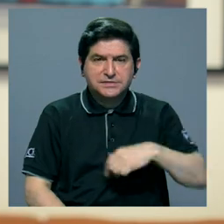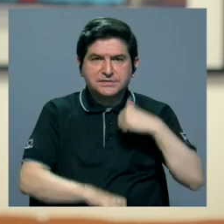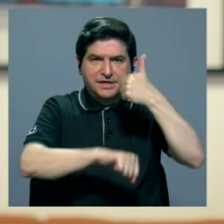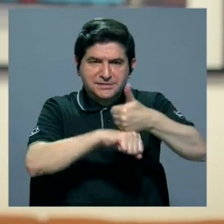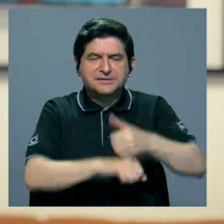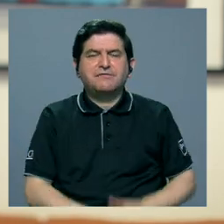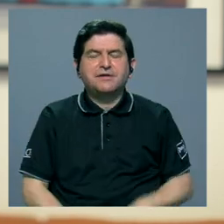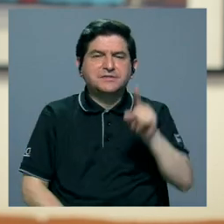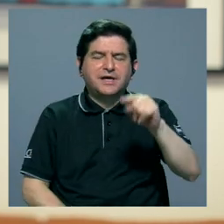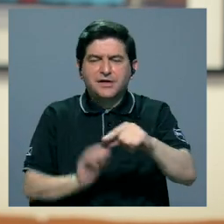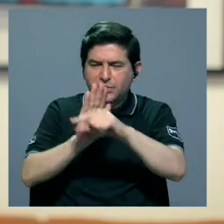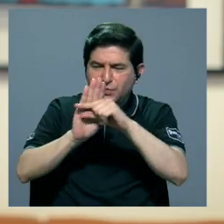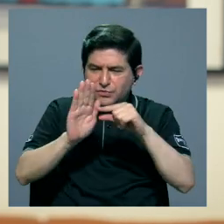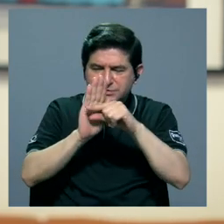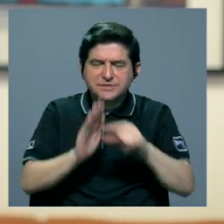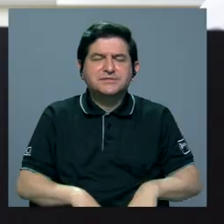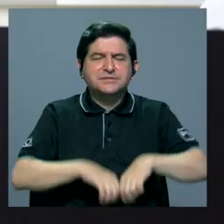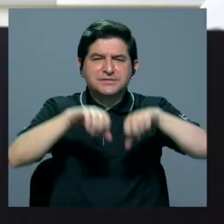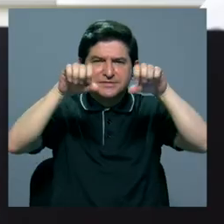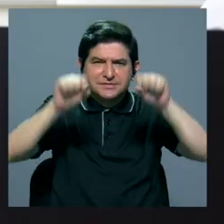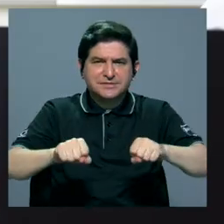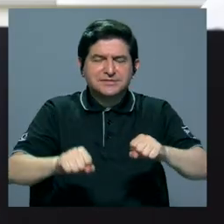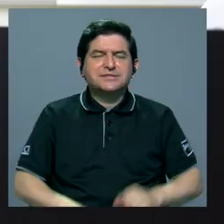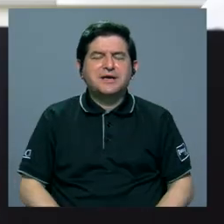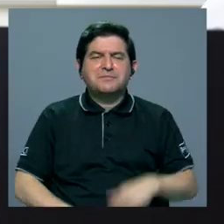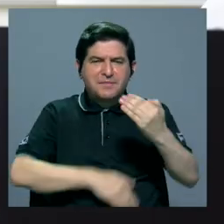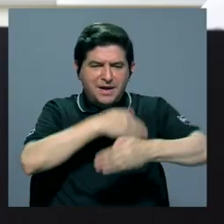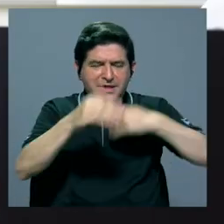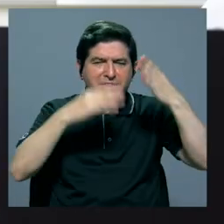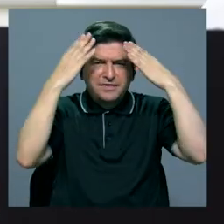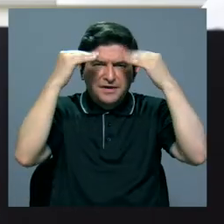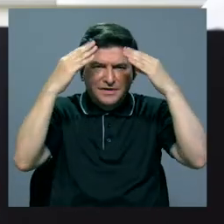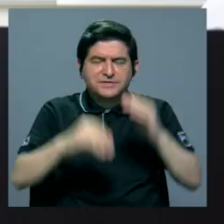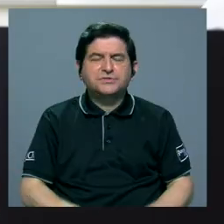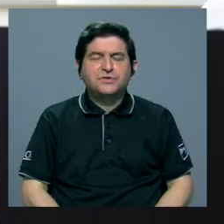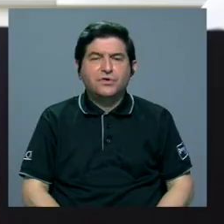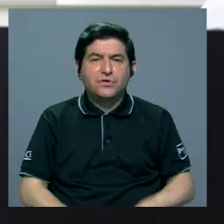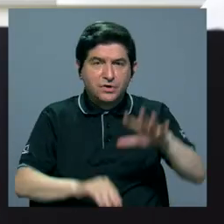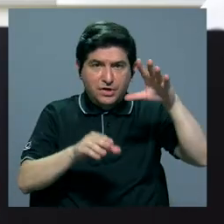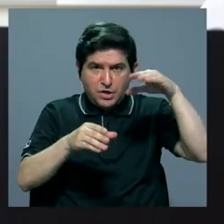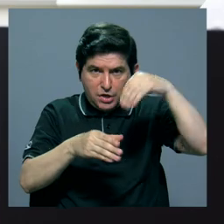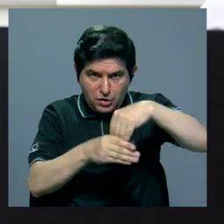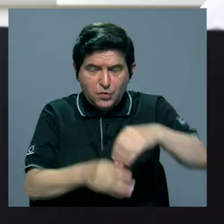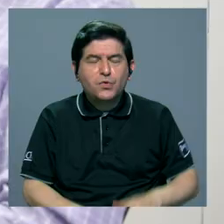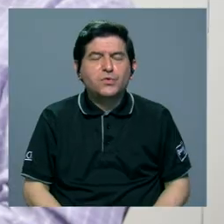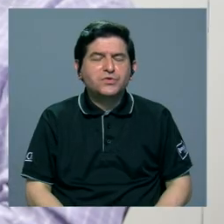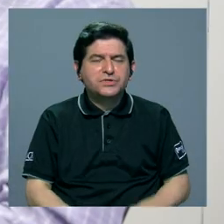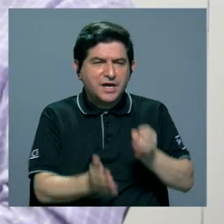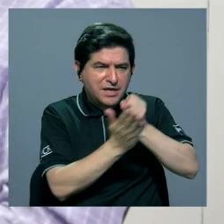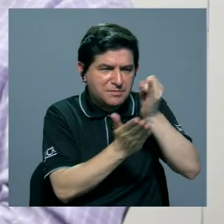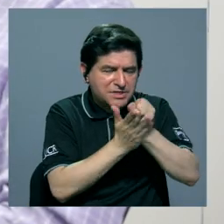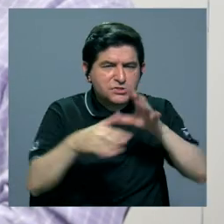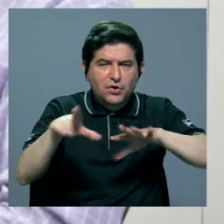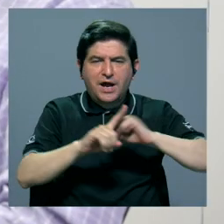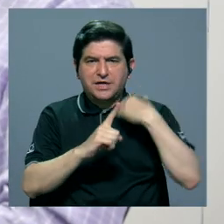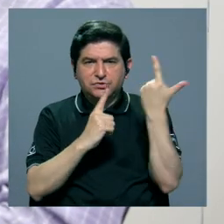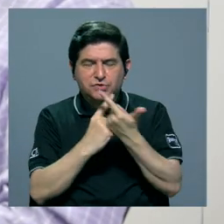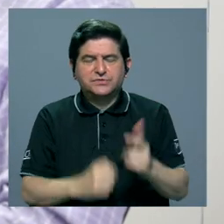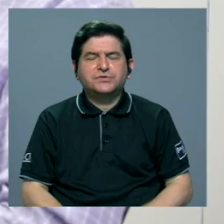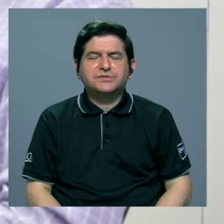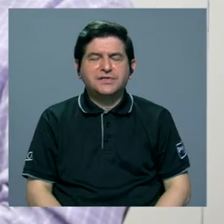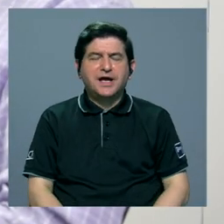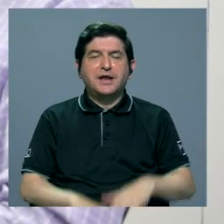nosotros tenemos es crear una especie de índice o sistema de gestión académica que integre los datos de investigación, acción social, docencia, vida estudiantil y